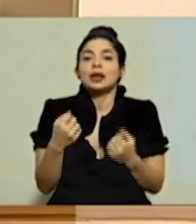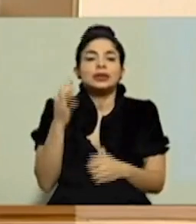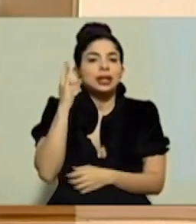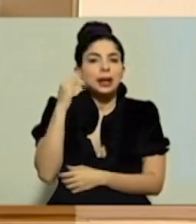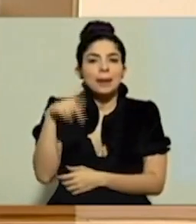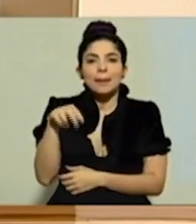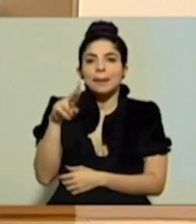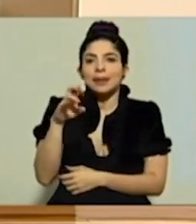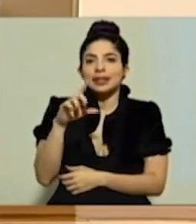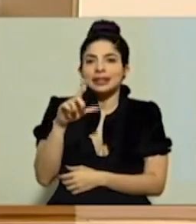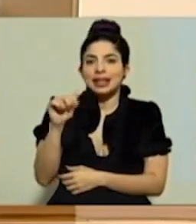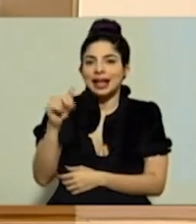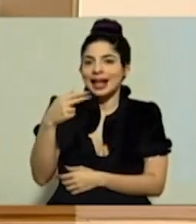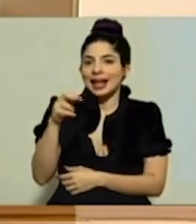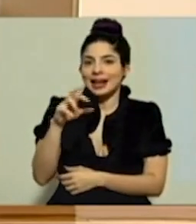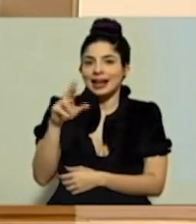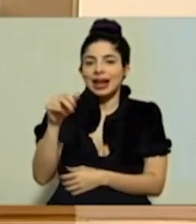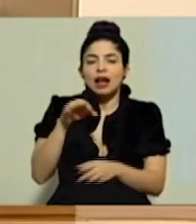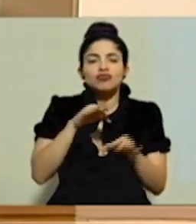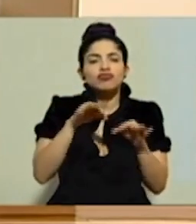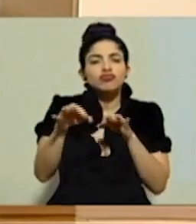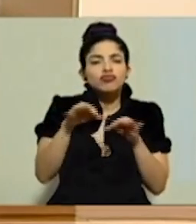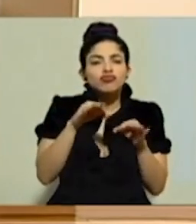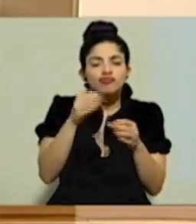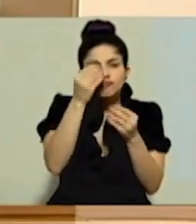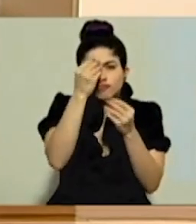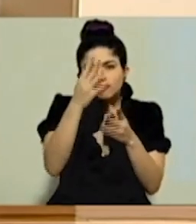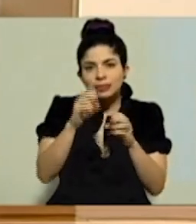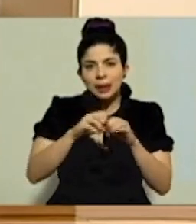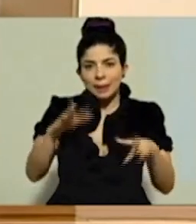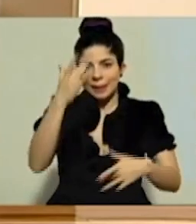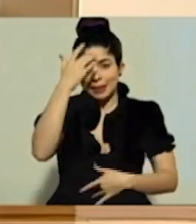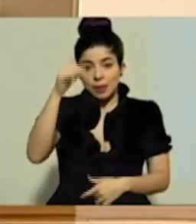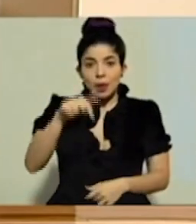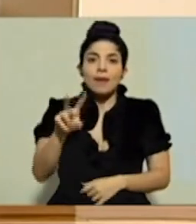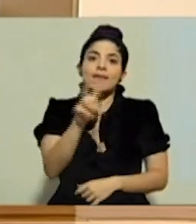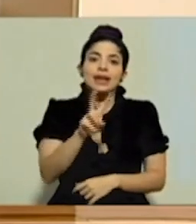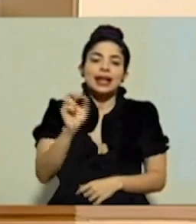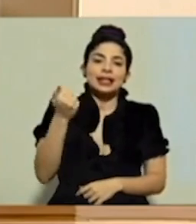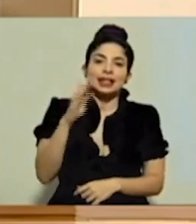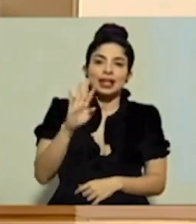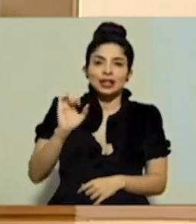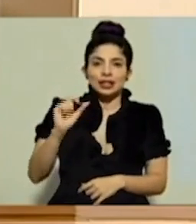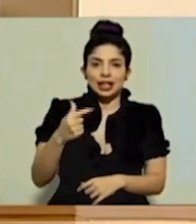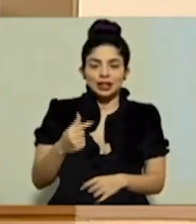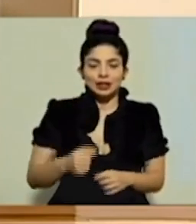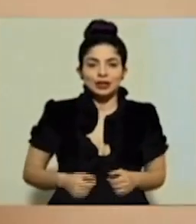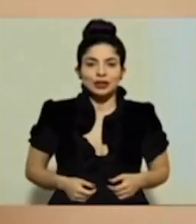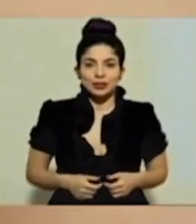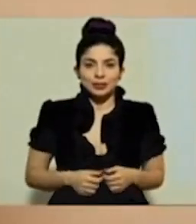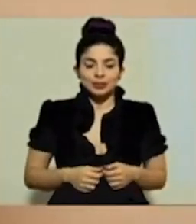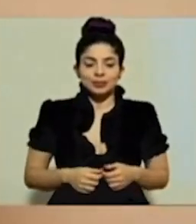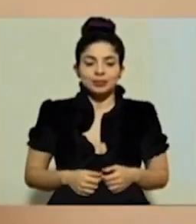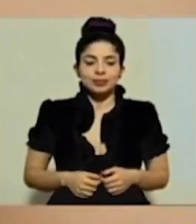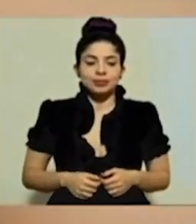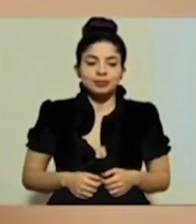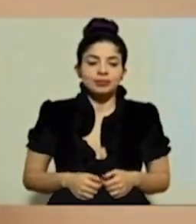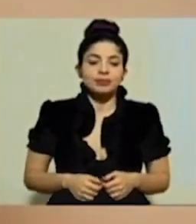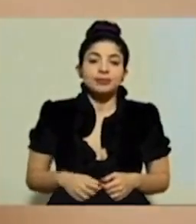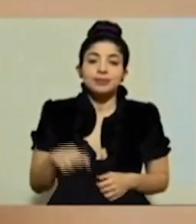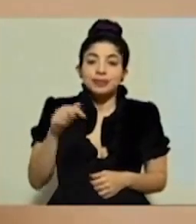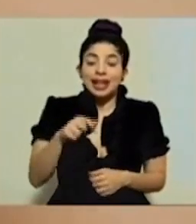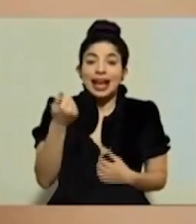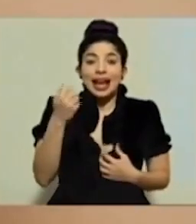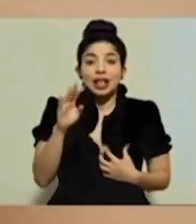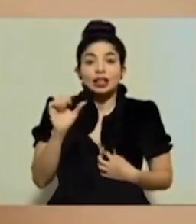la señora Priscila Herrera, detallará el informe epidemiológico de este viernes 14 de agosto. Al